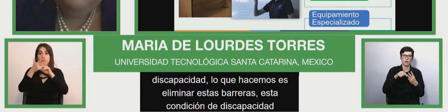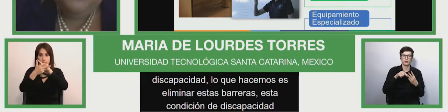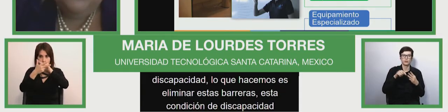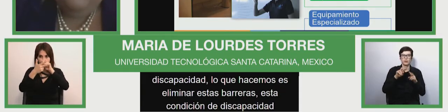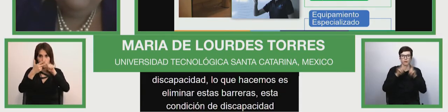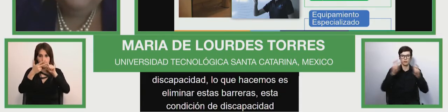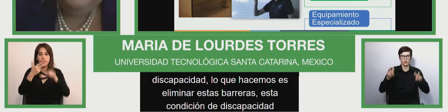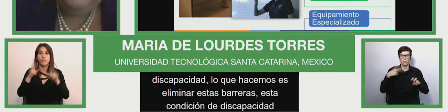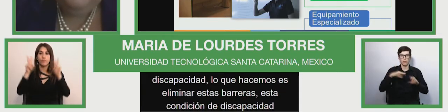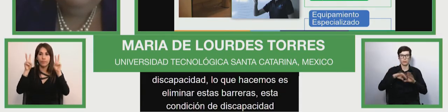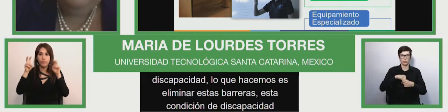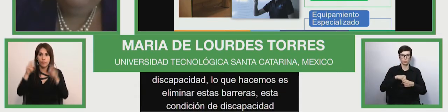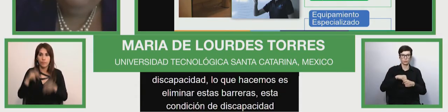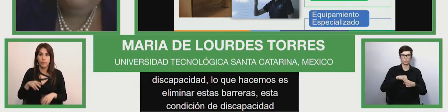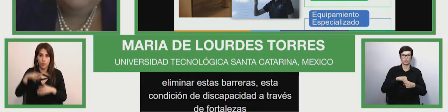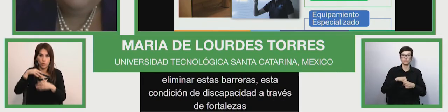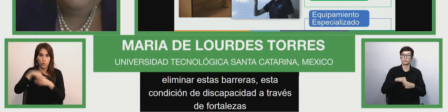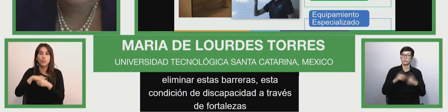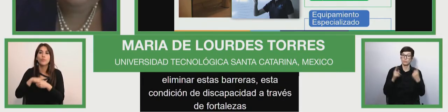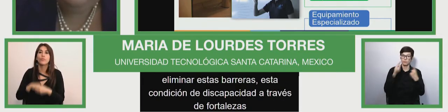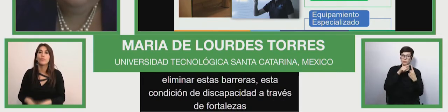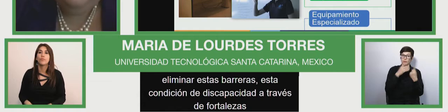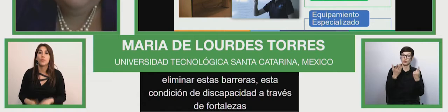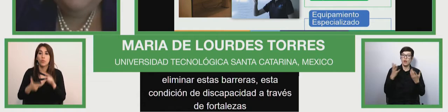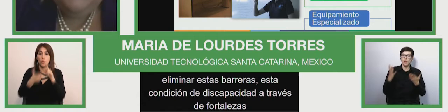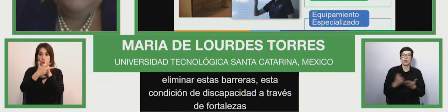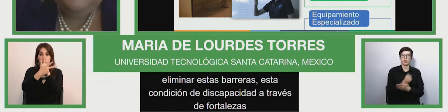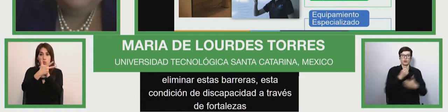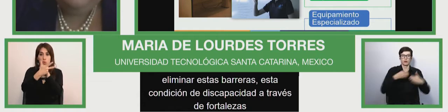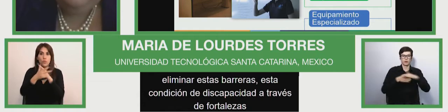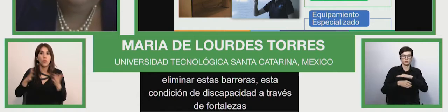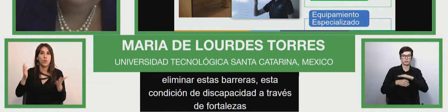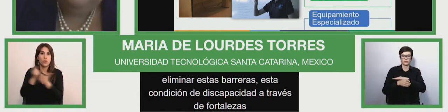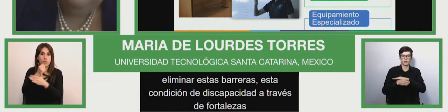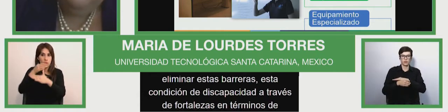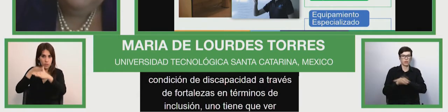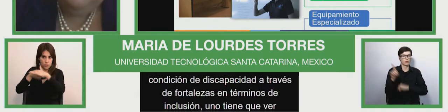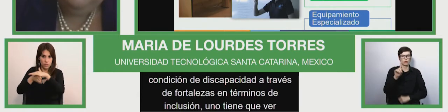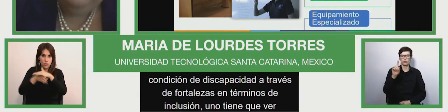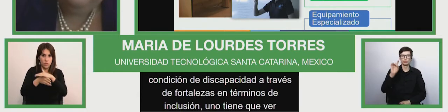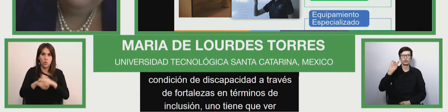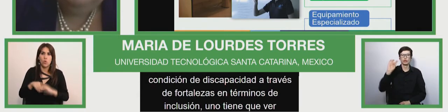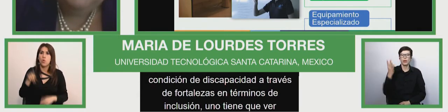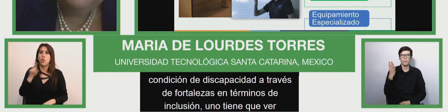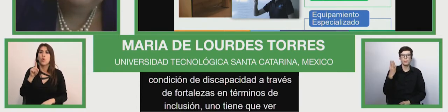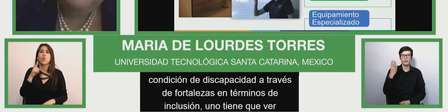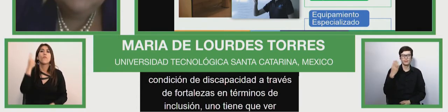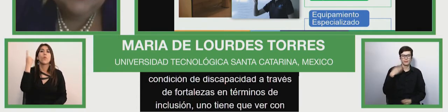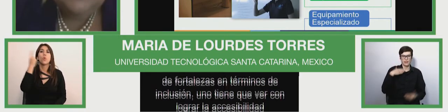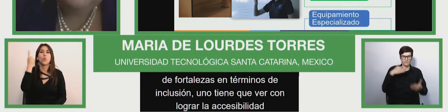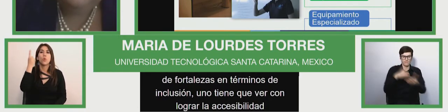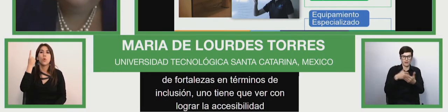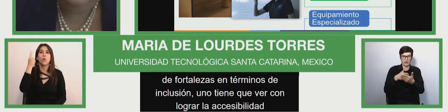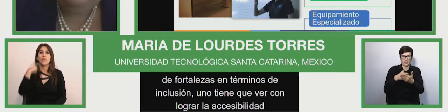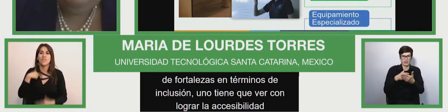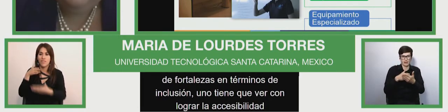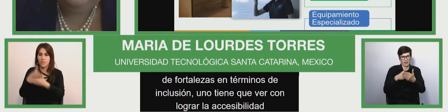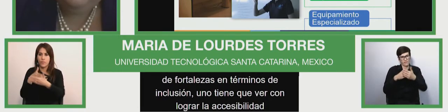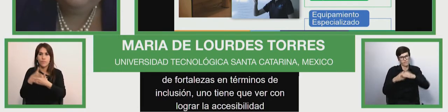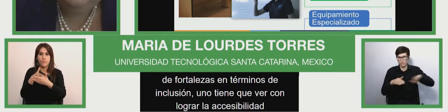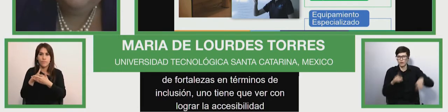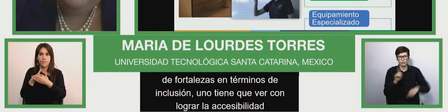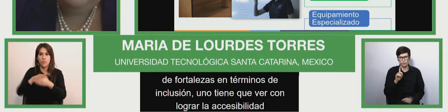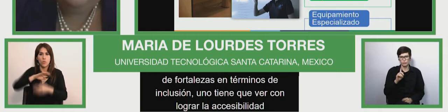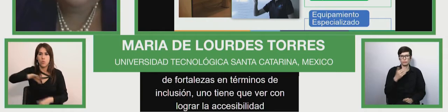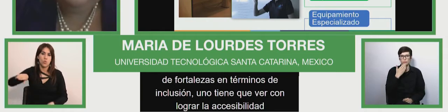inclusión uno tiene que ver con lograr la accesibilidad no solo eliminando las barreras físicas sino también